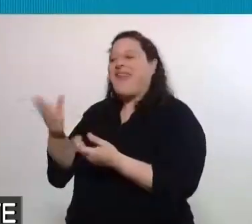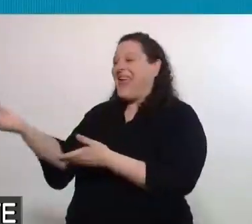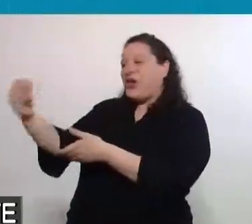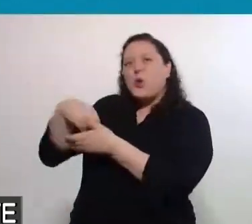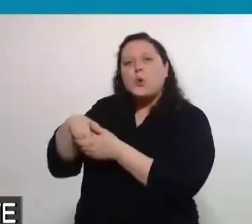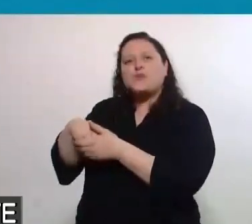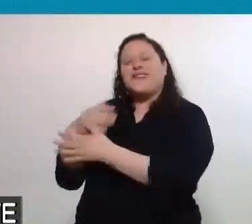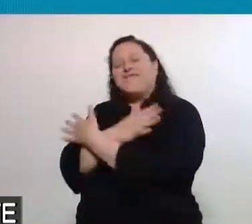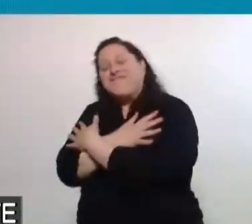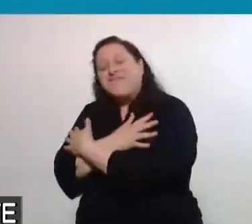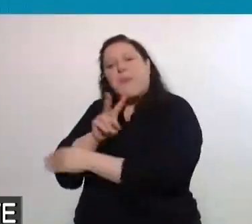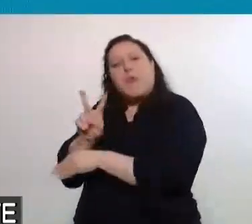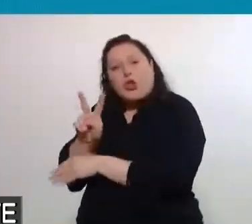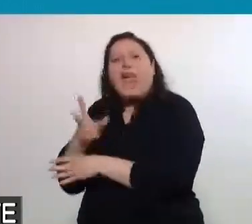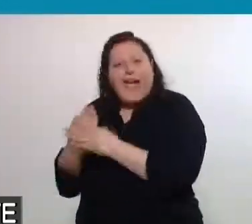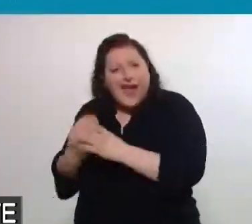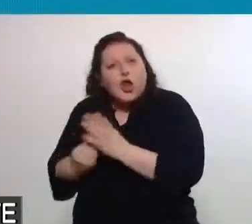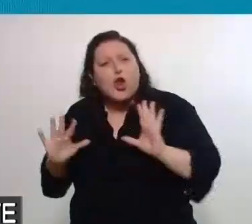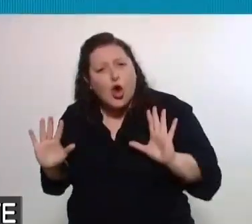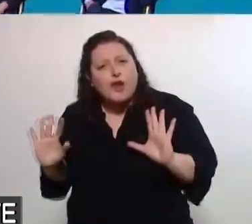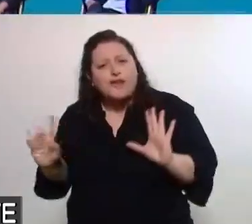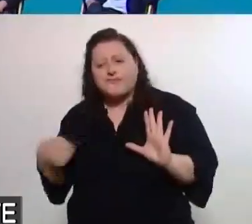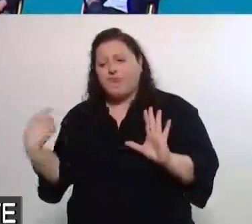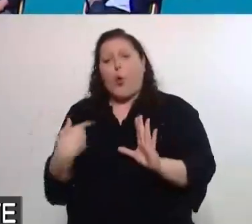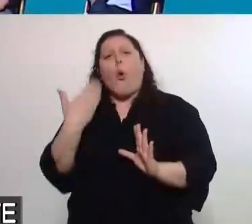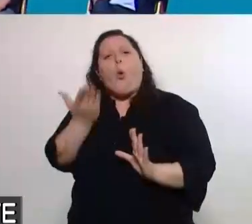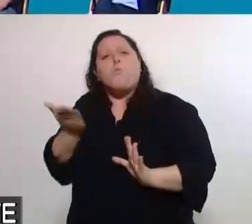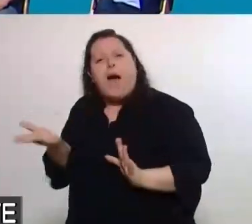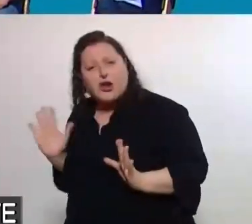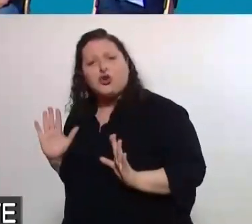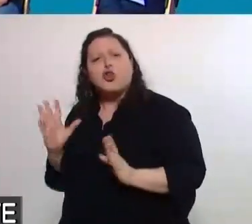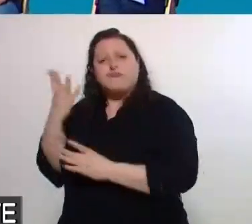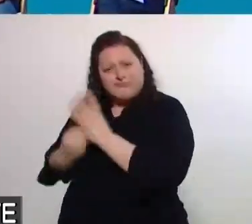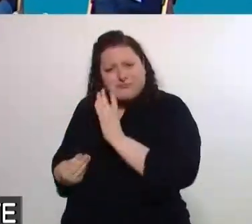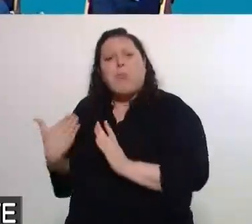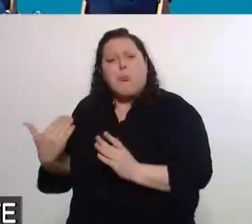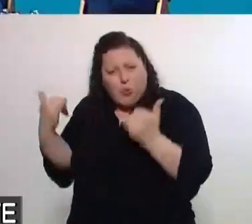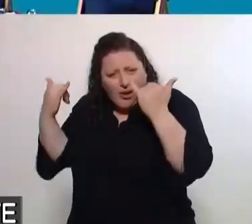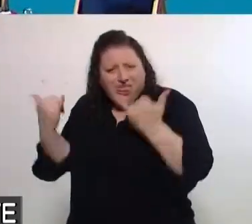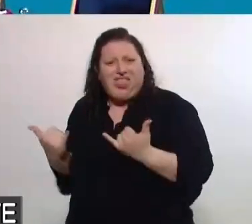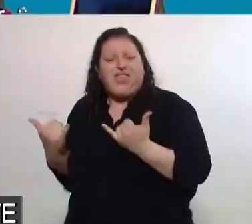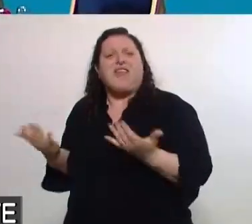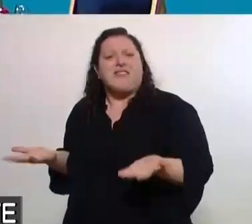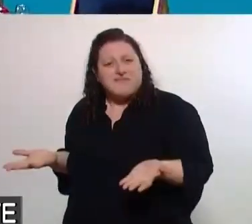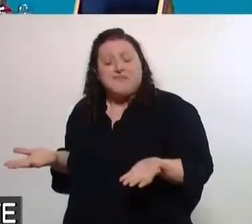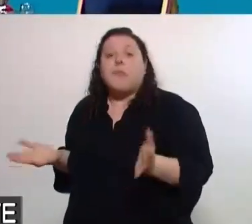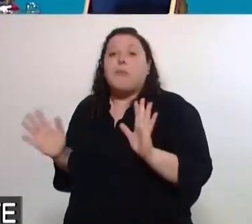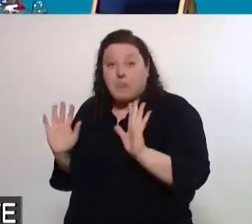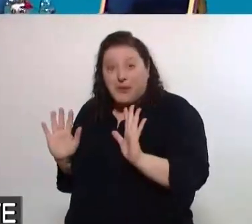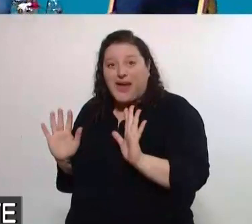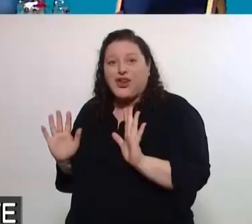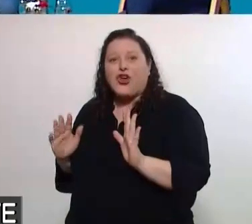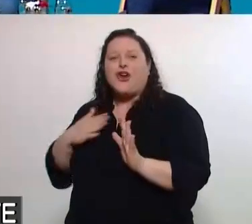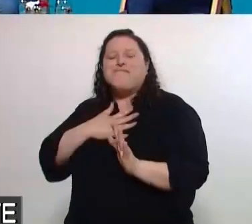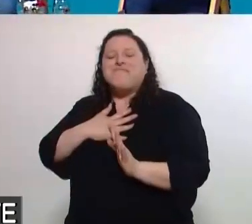errores, porque somos humanos y podemos equivocarnos, pero nos mueve